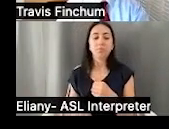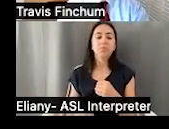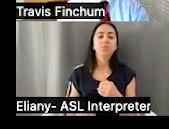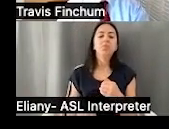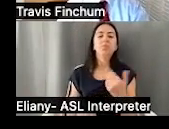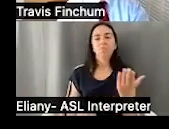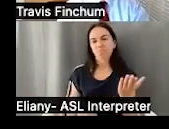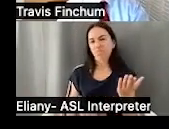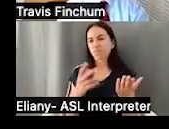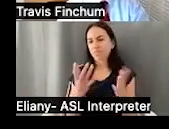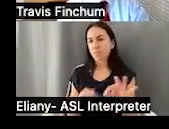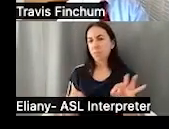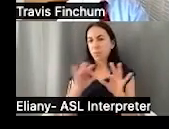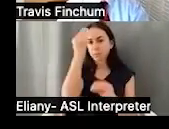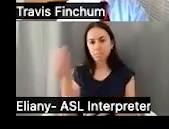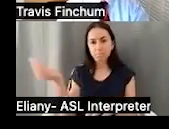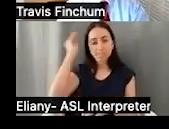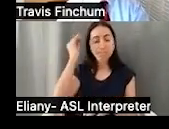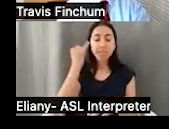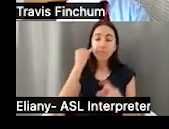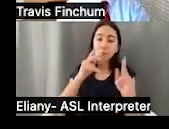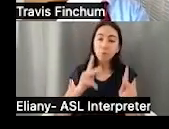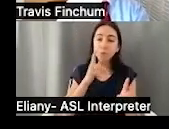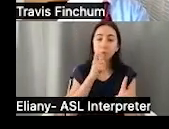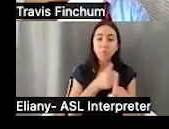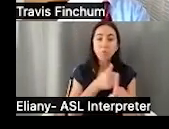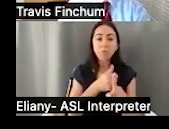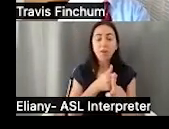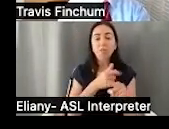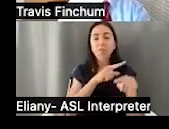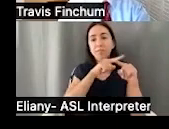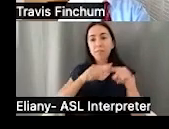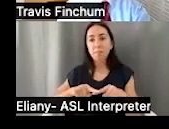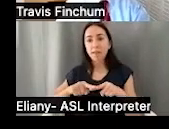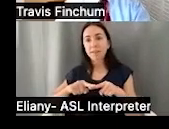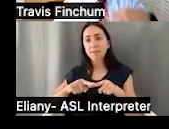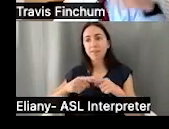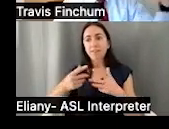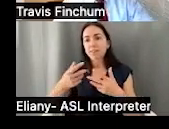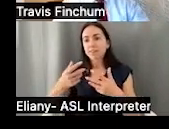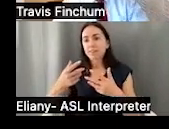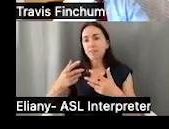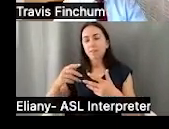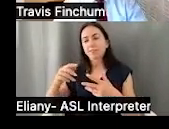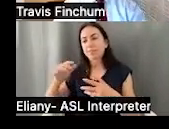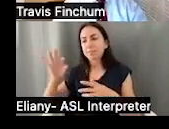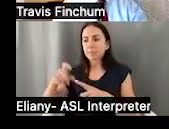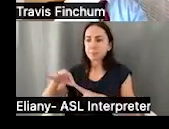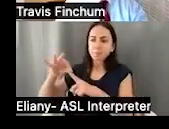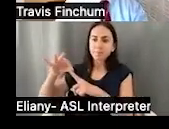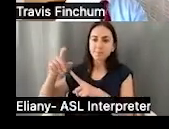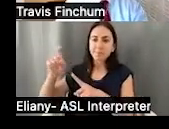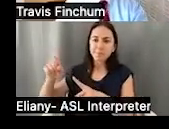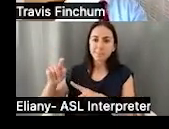especialización. Este programa es importante si tenemos, por ejemplo, una persona que va a ser el beneficiario de un